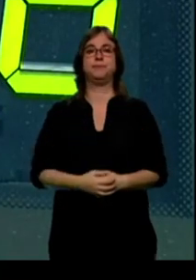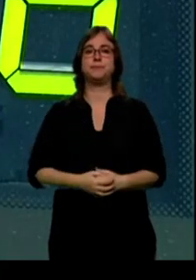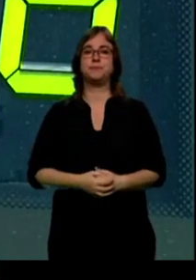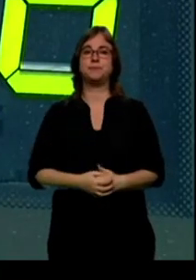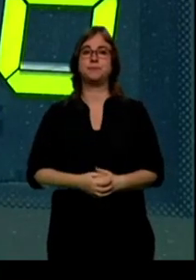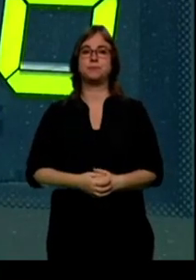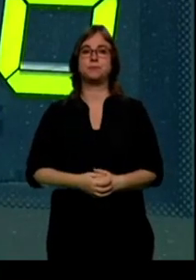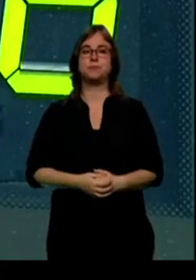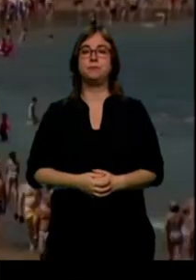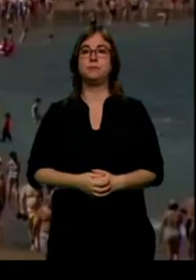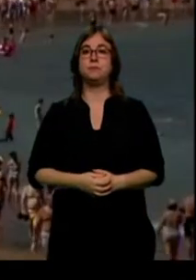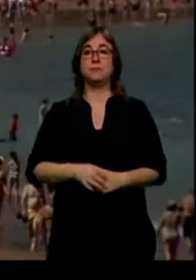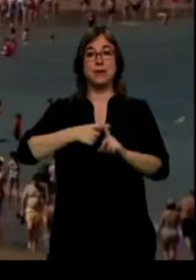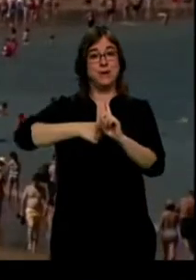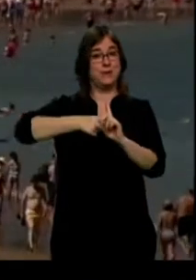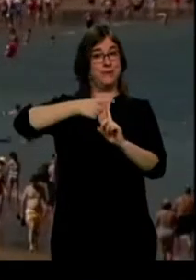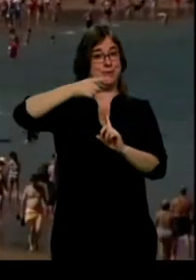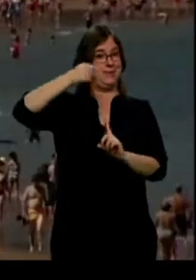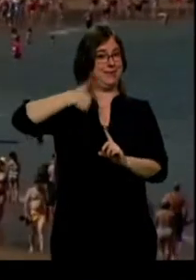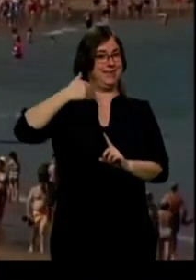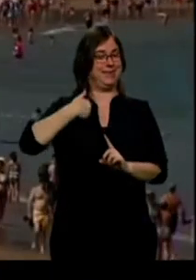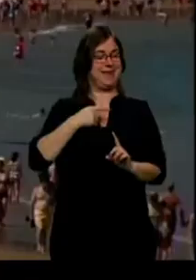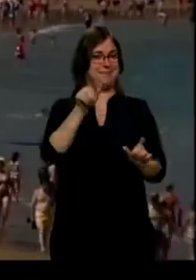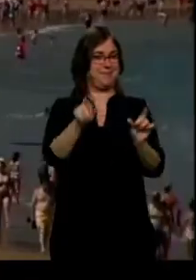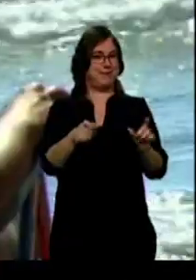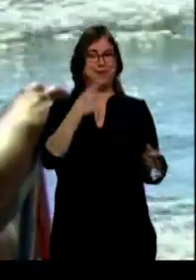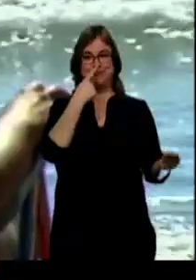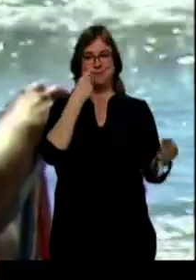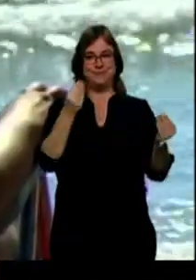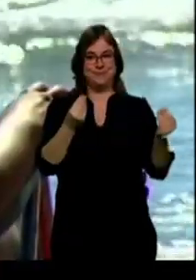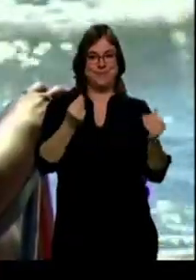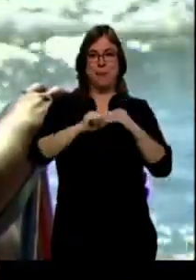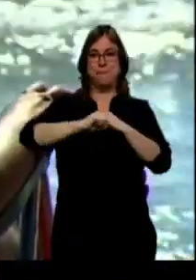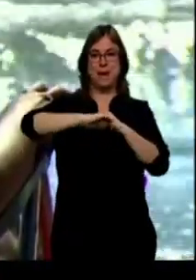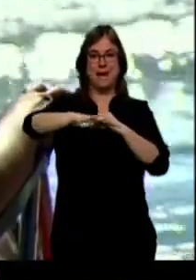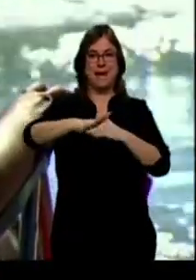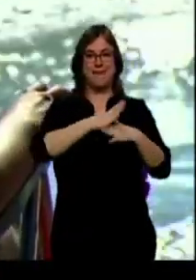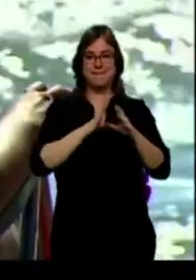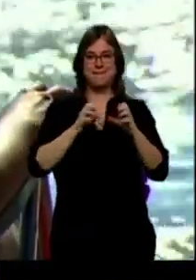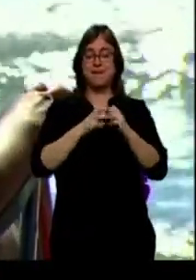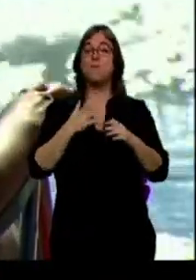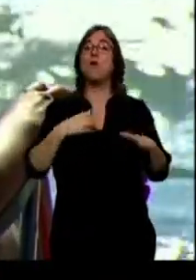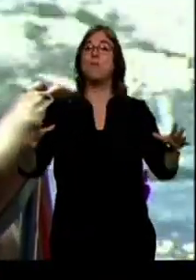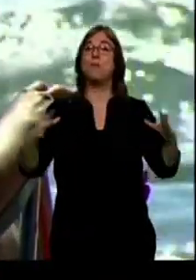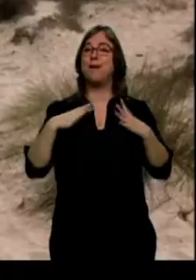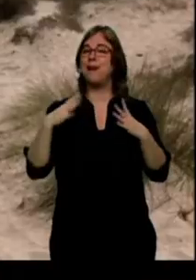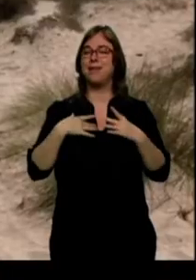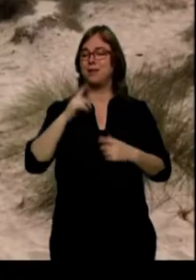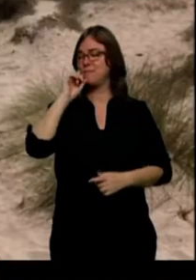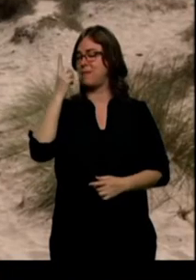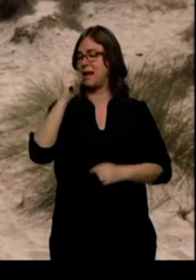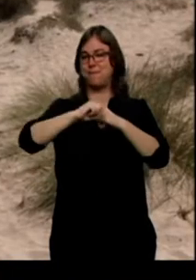Suben las temperaturas y los españoles ya olemos a mar, porque en lo que a vacaciones se refiere, la playa es la reina.